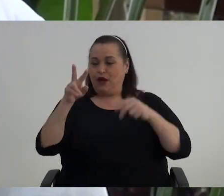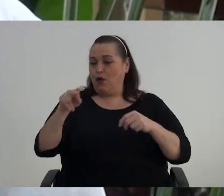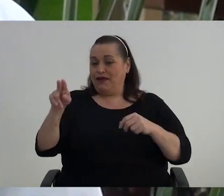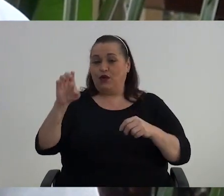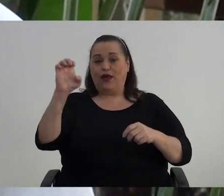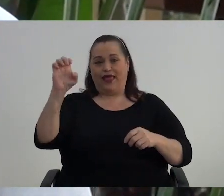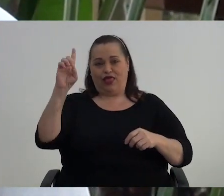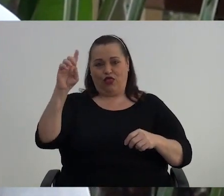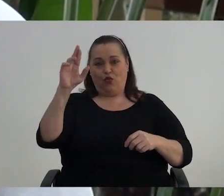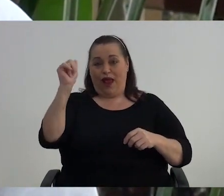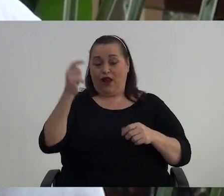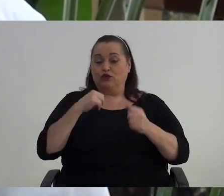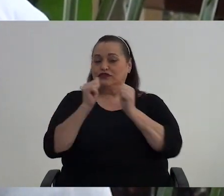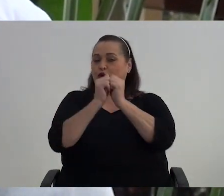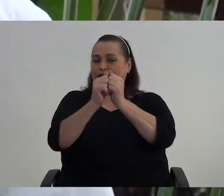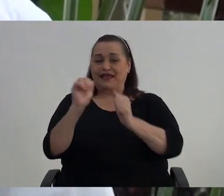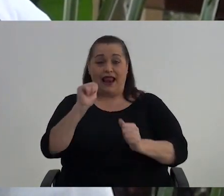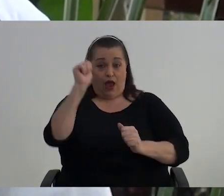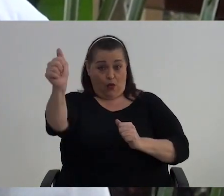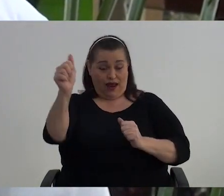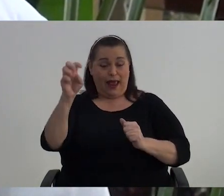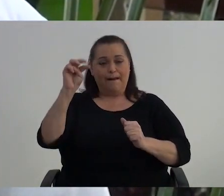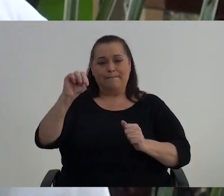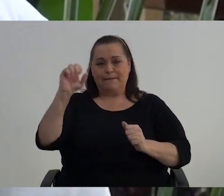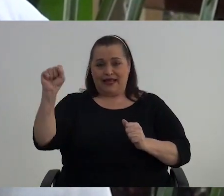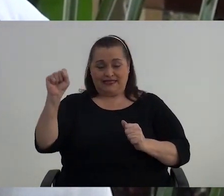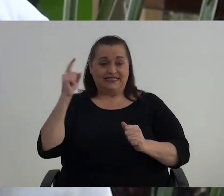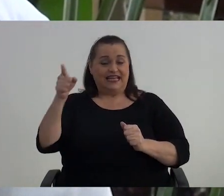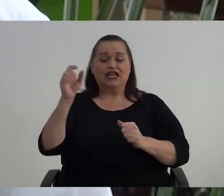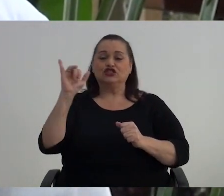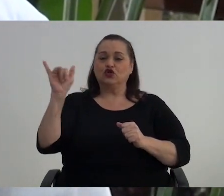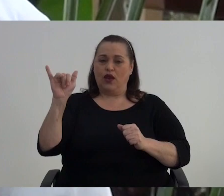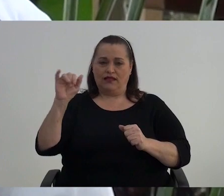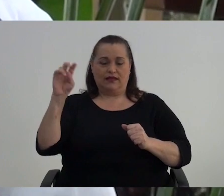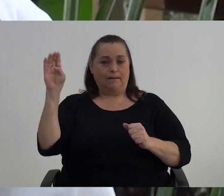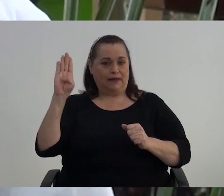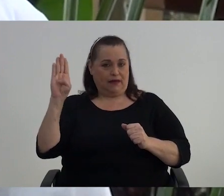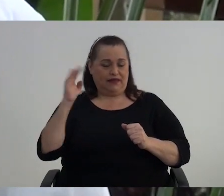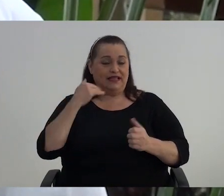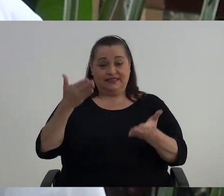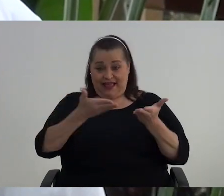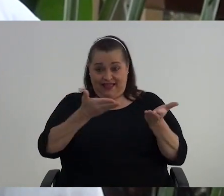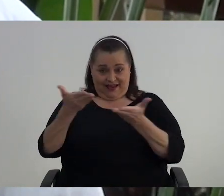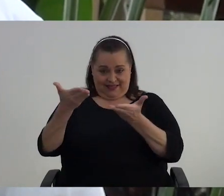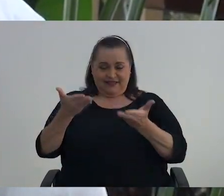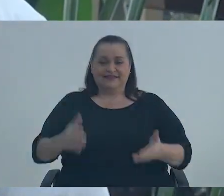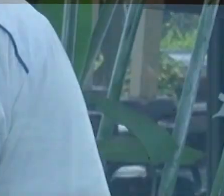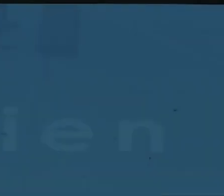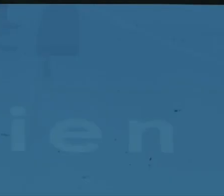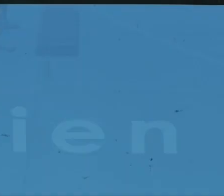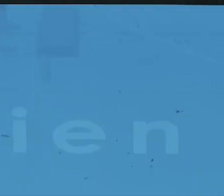Eduardo que nos acompaña en Alajuela con la máster gerontóloga Yolanda Benavides adelante Eduardo